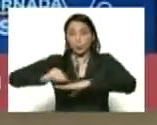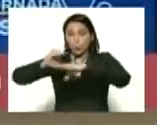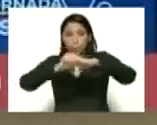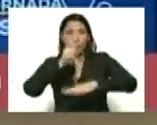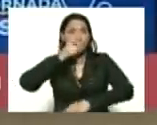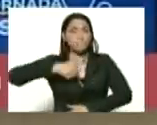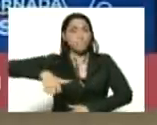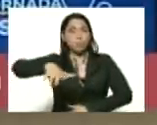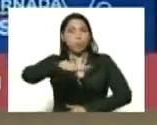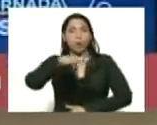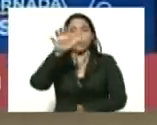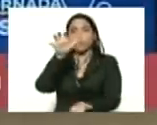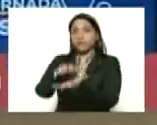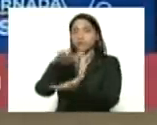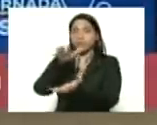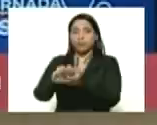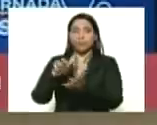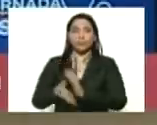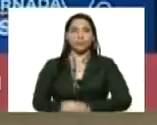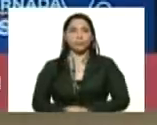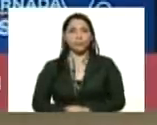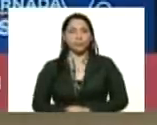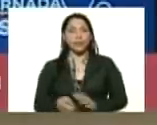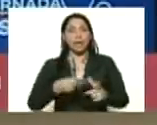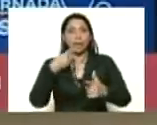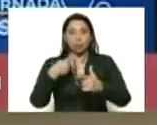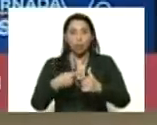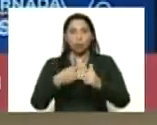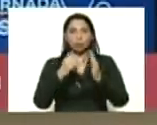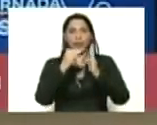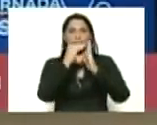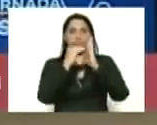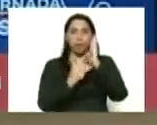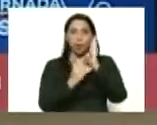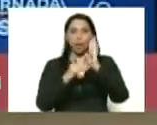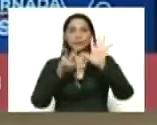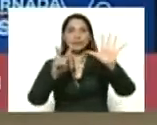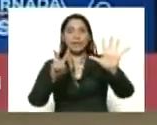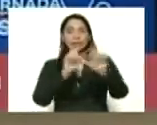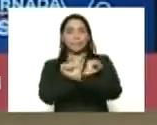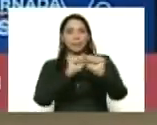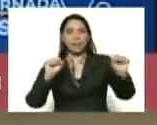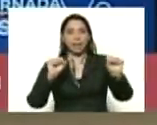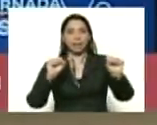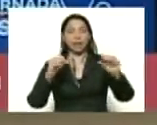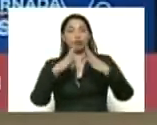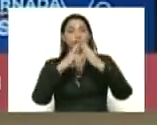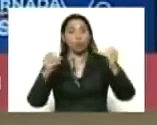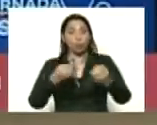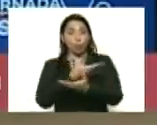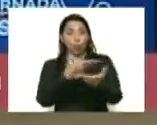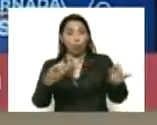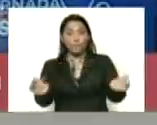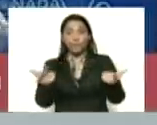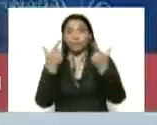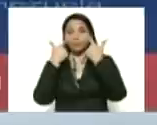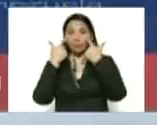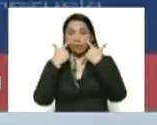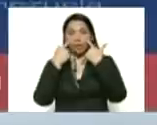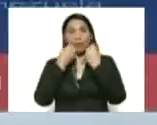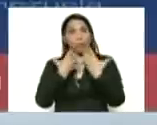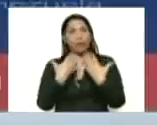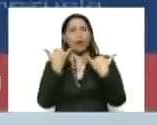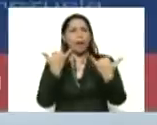pueblo de Margarita de Nueva Esparta entonces se está bajando a las 7 de la mañana para que todos estén pendientes bueno ahora